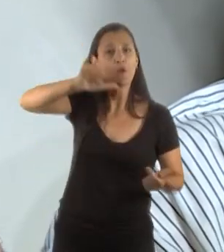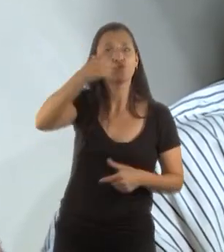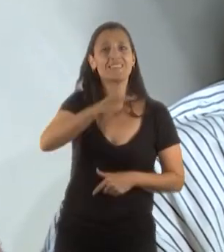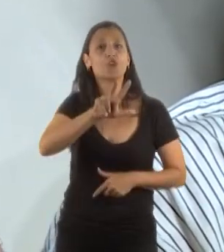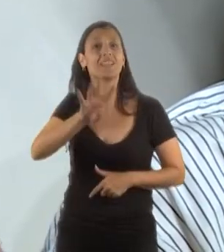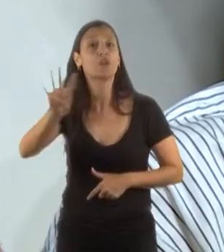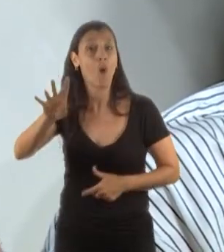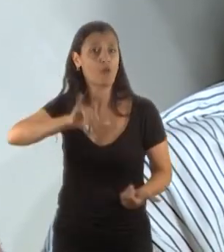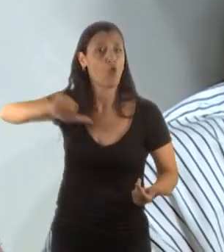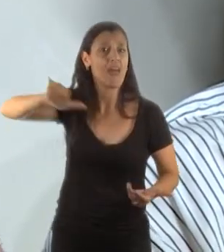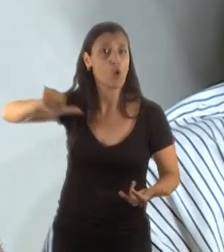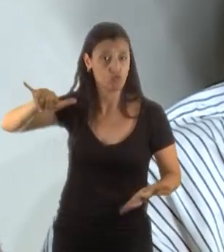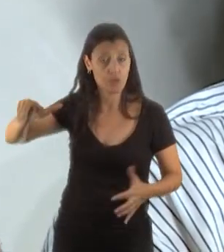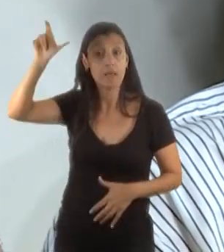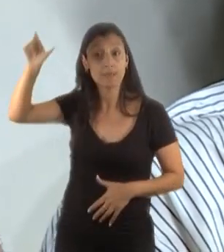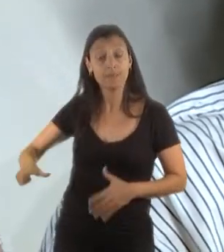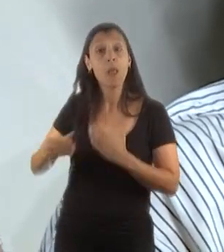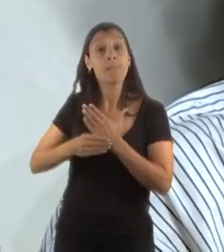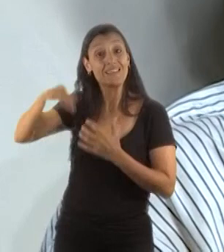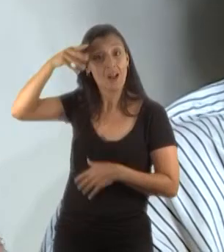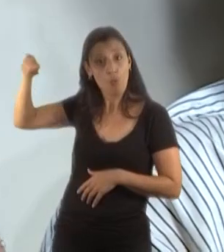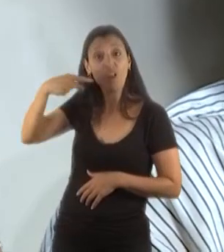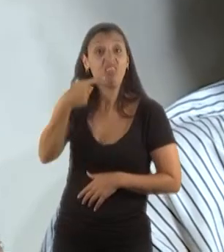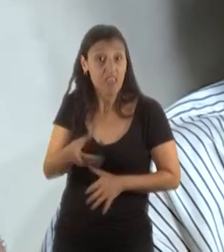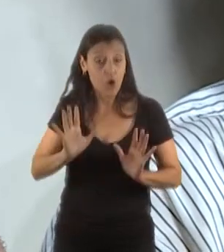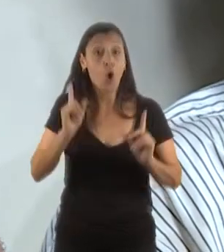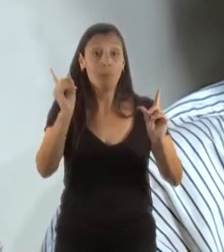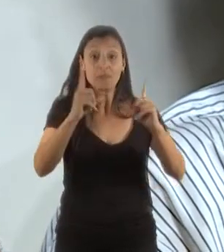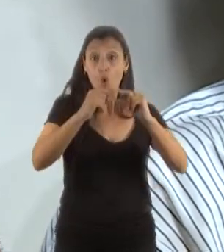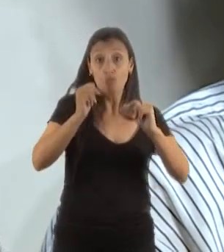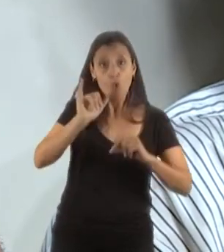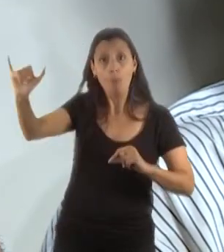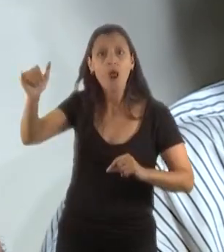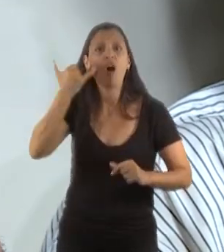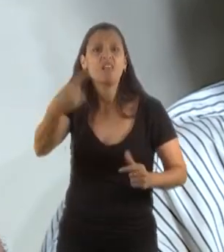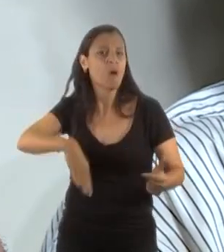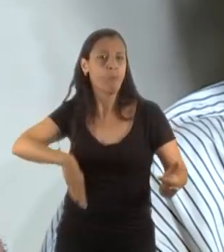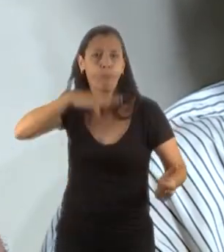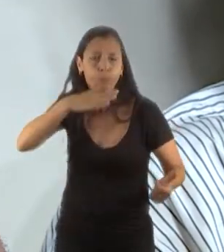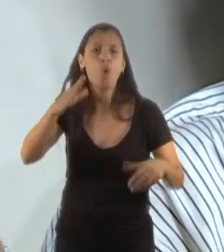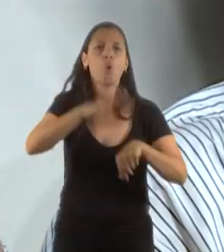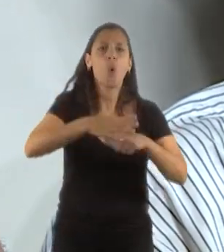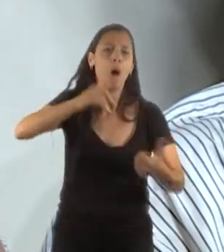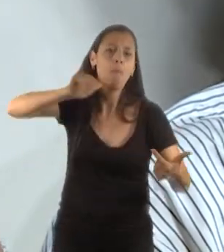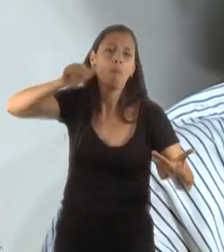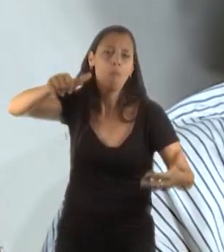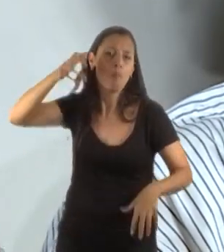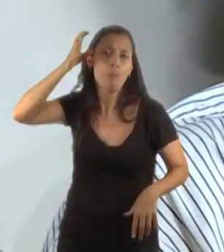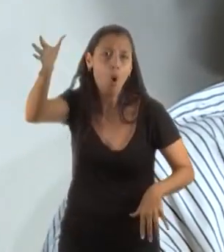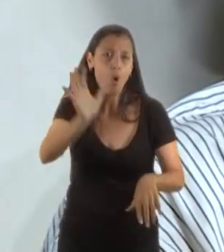134. La Ministra de Seguridad dijo que la línea se encontraba saturada por la cantidad de denuncias que recibieron,